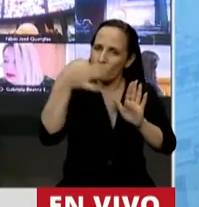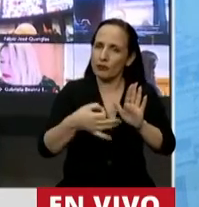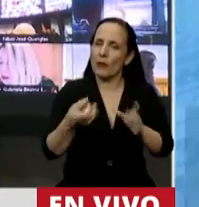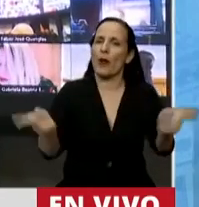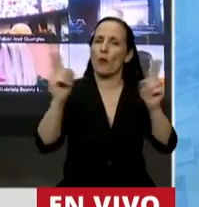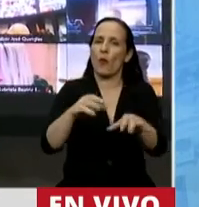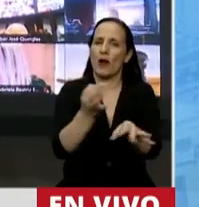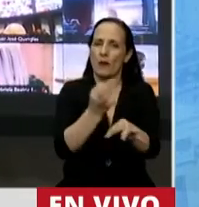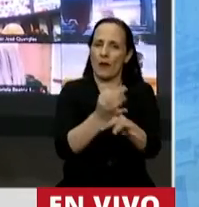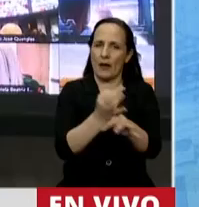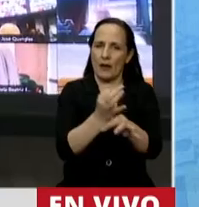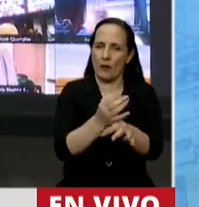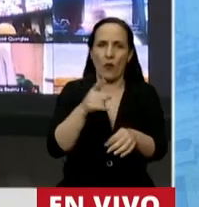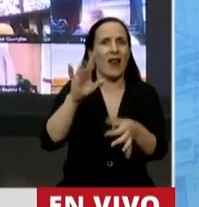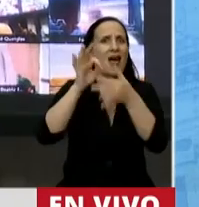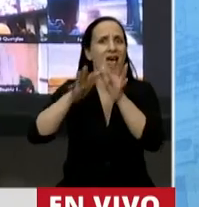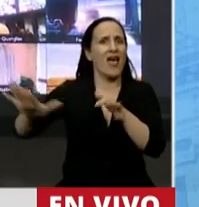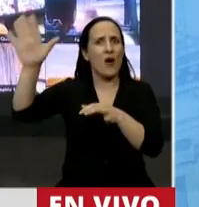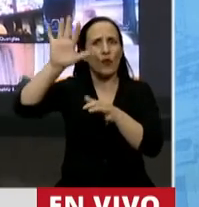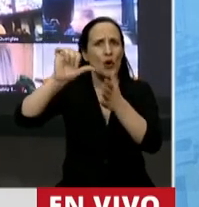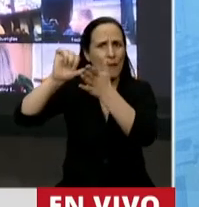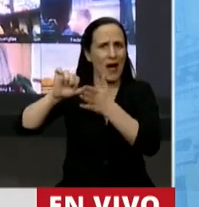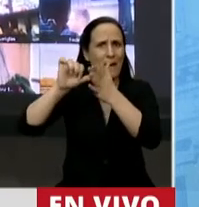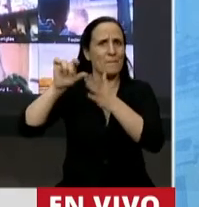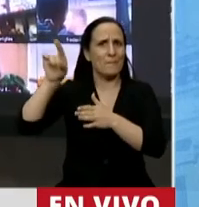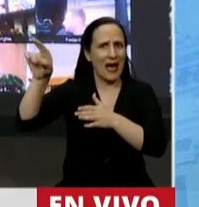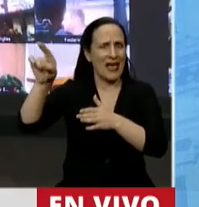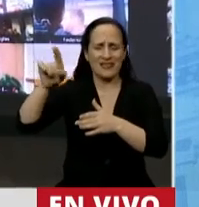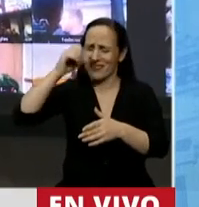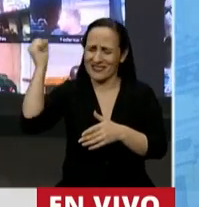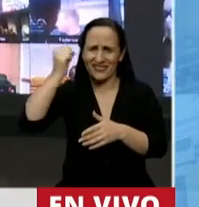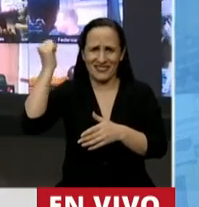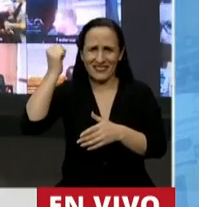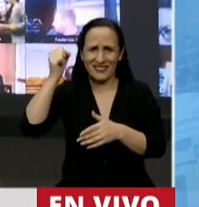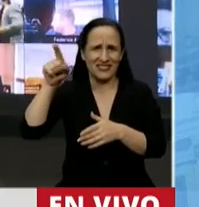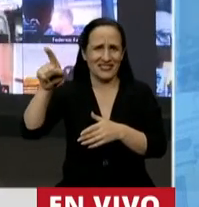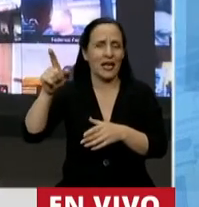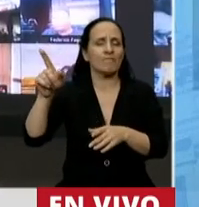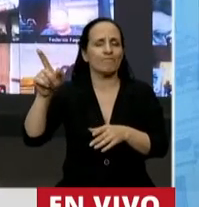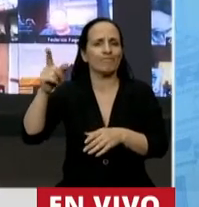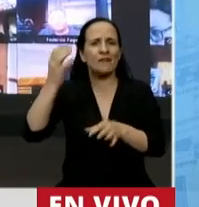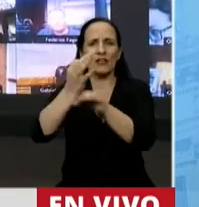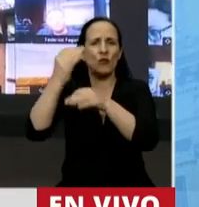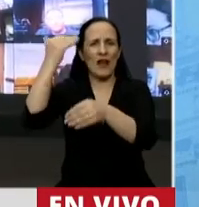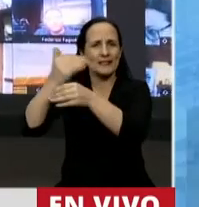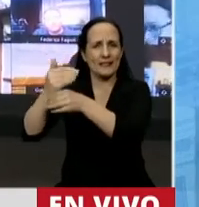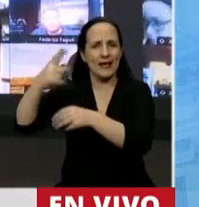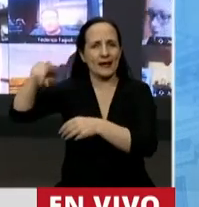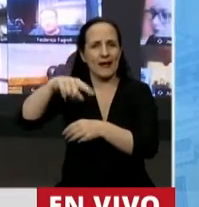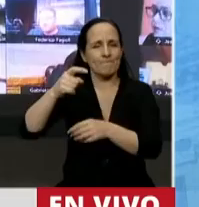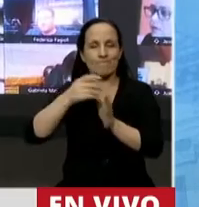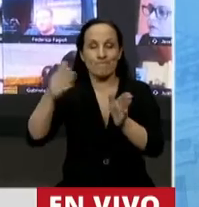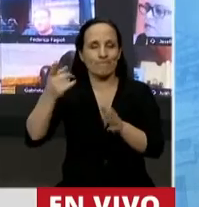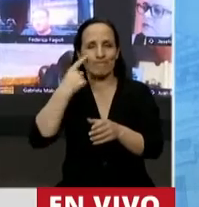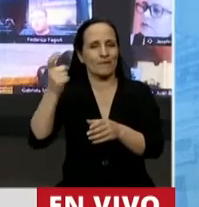presenciales, algo que en los países de Europa es considerado esencial y se evalúa como un error el cierre de escuelas durante la